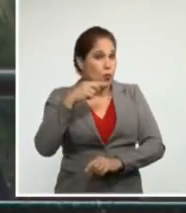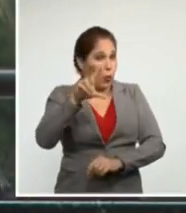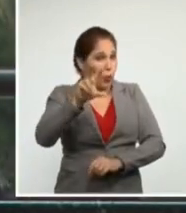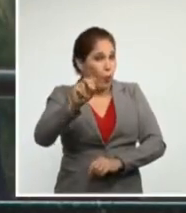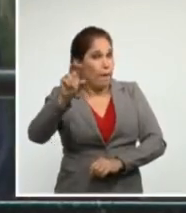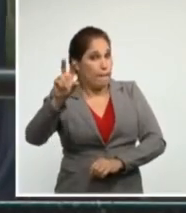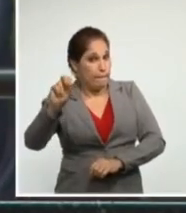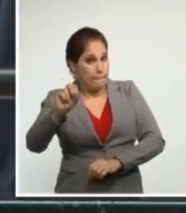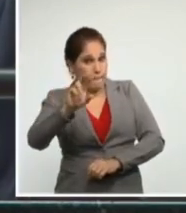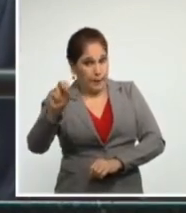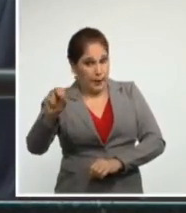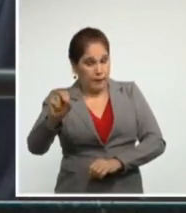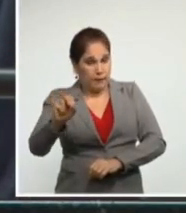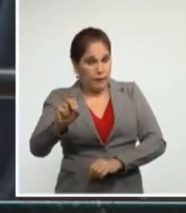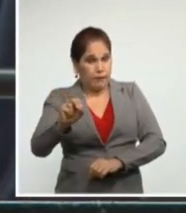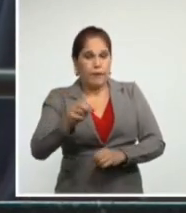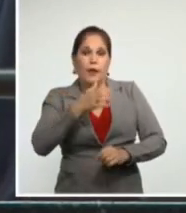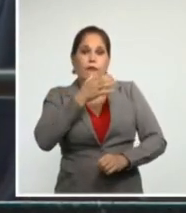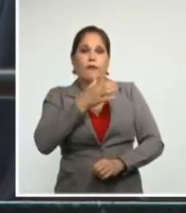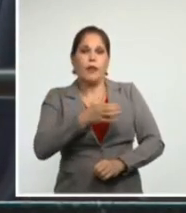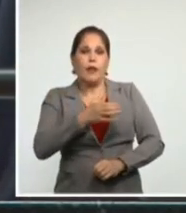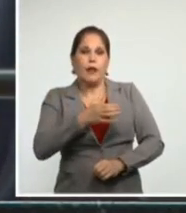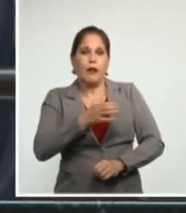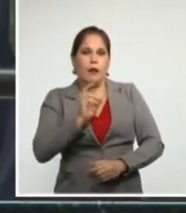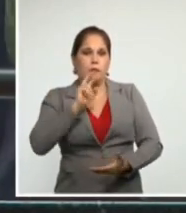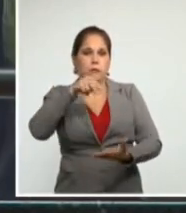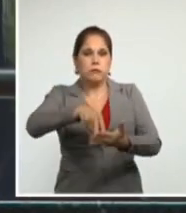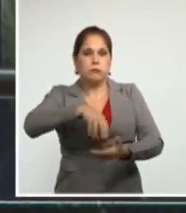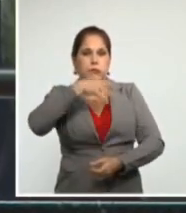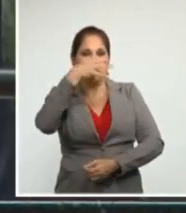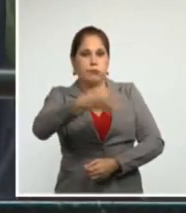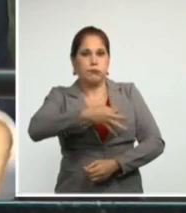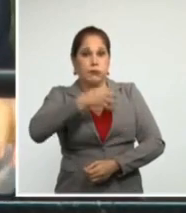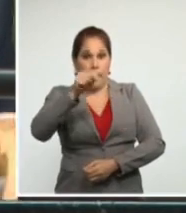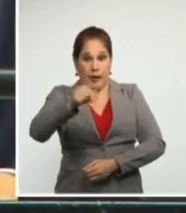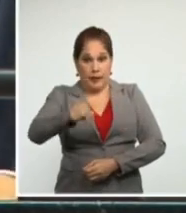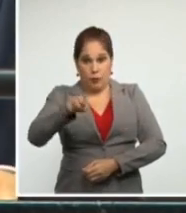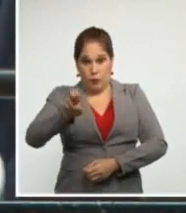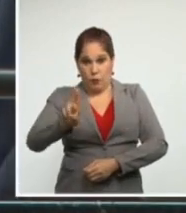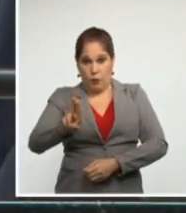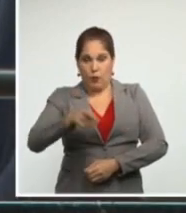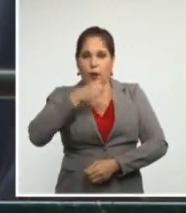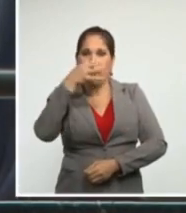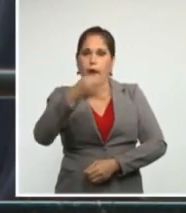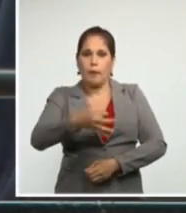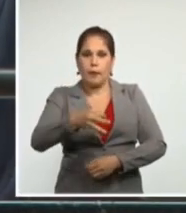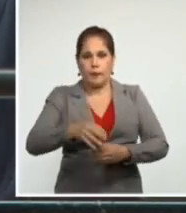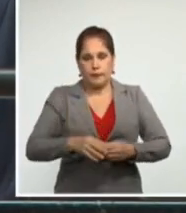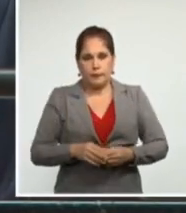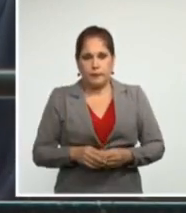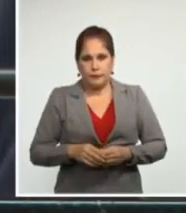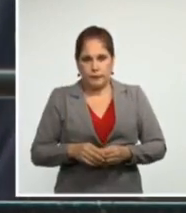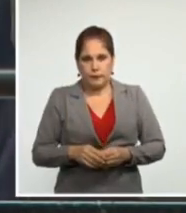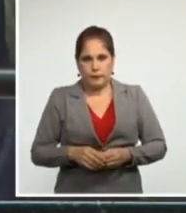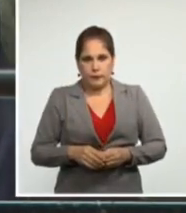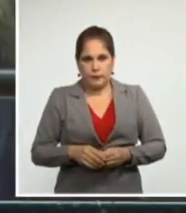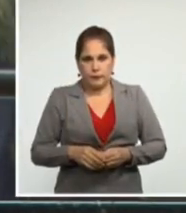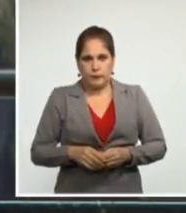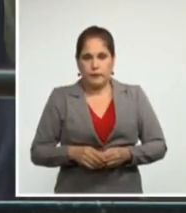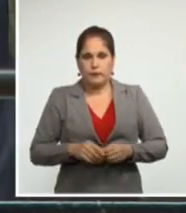el comandante en jefe Fidel Castro señaló en este podio hay